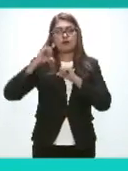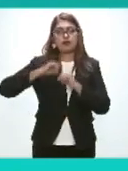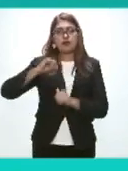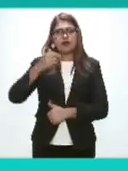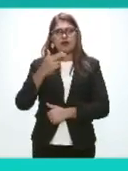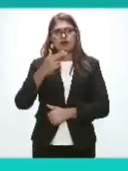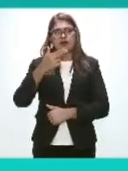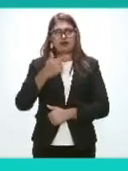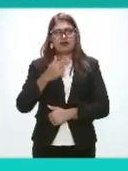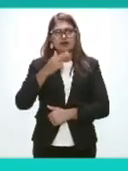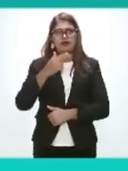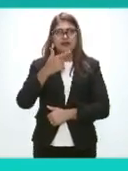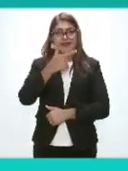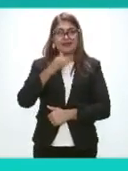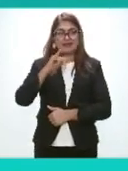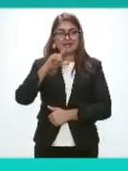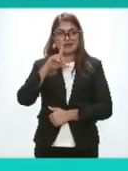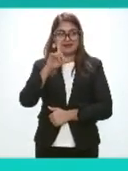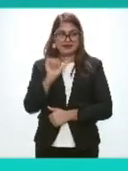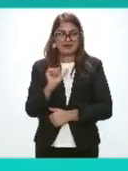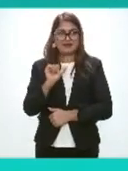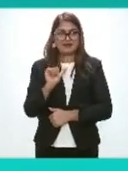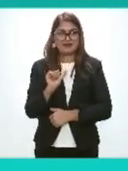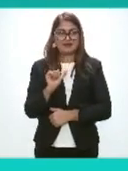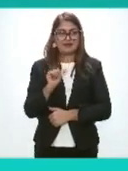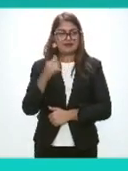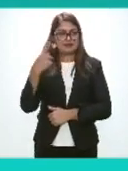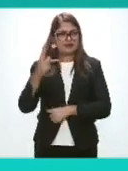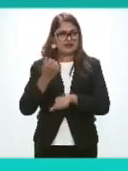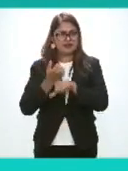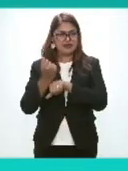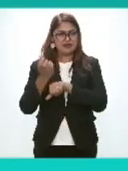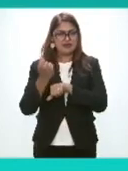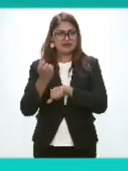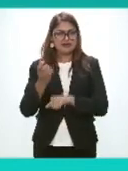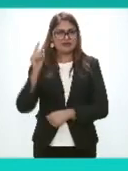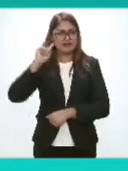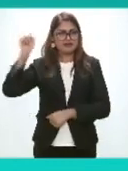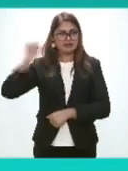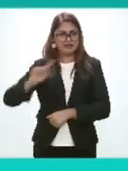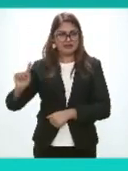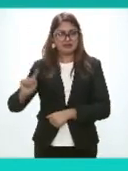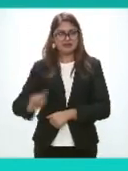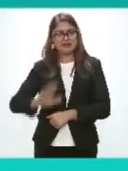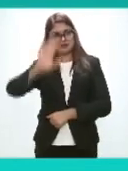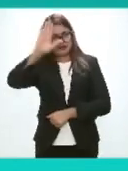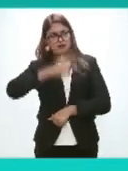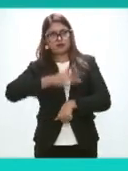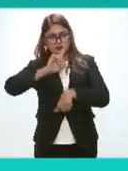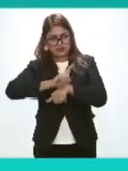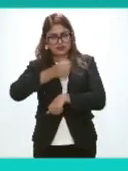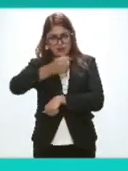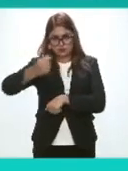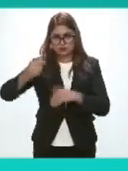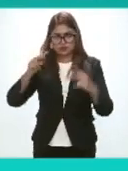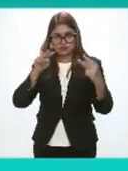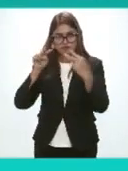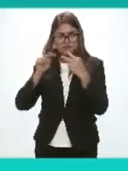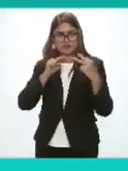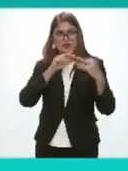Del Instituto de Zacatecas Hola muy buenos días Presente Un gusto verlos A todos Gracias